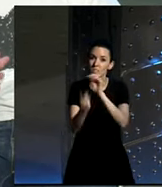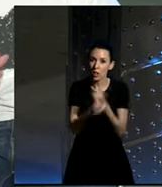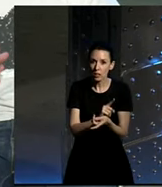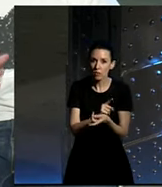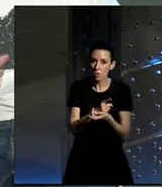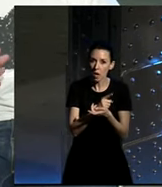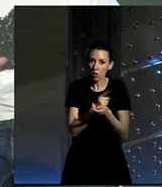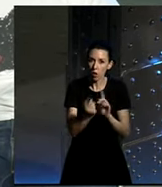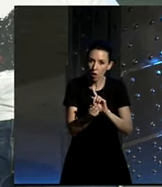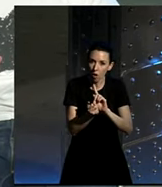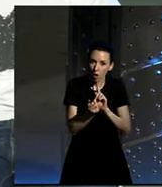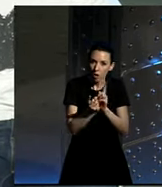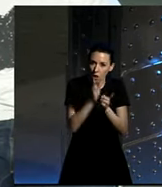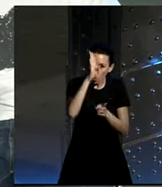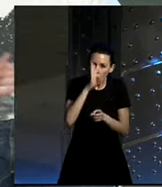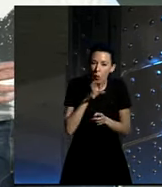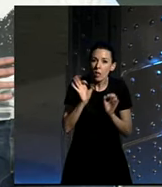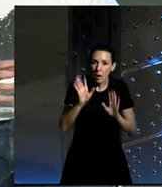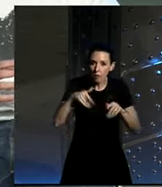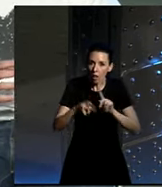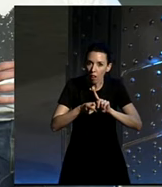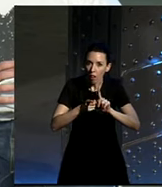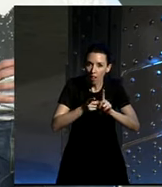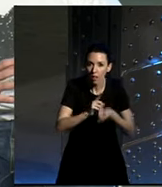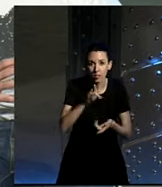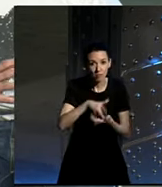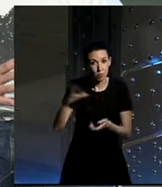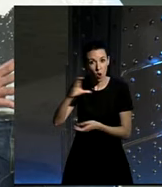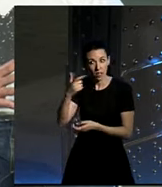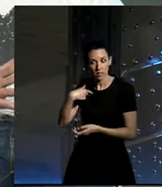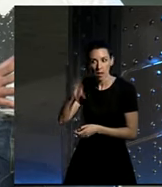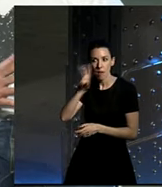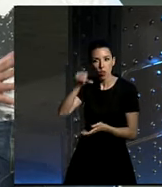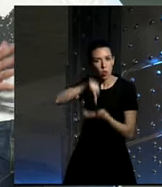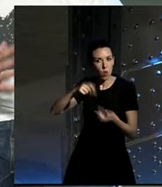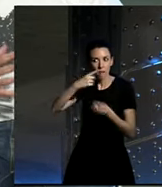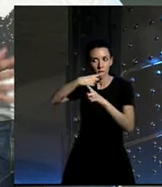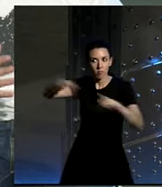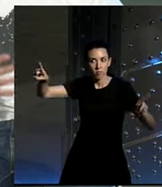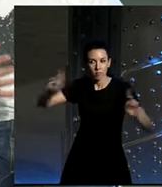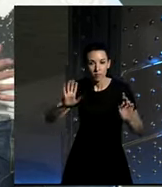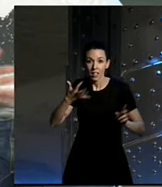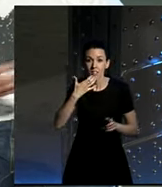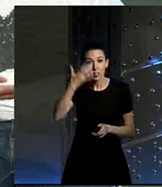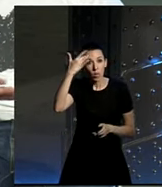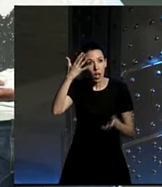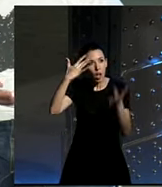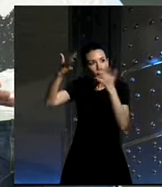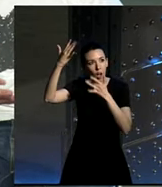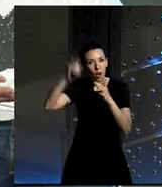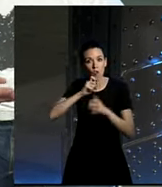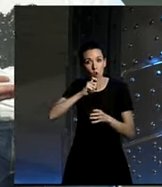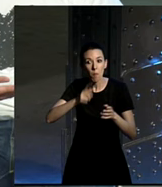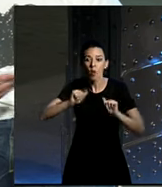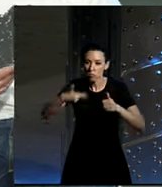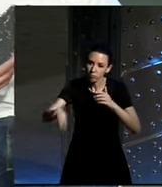subterránea pero que te va cambiando ves la ciudad de otra manera lo ha dicho antes Cristina y yo te recomendaría que si quieres imaginarte cómo es ese cambio empieces a ir